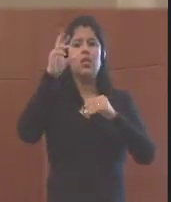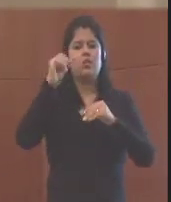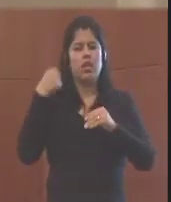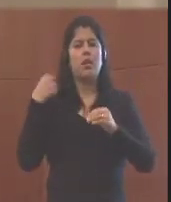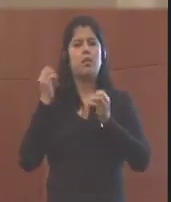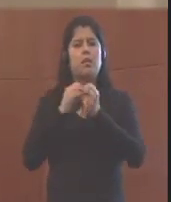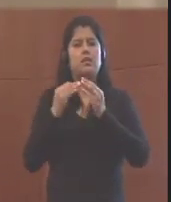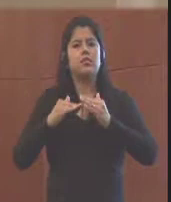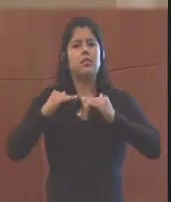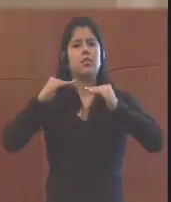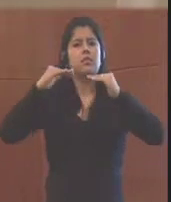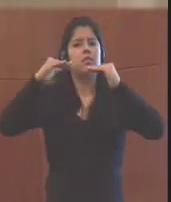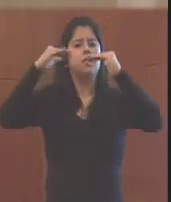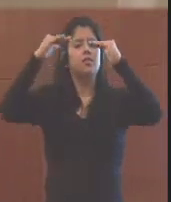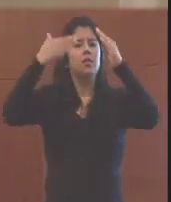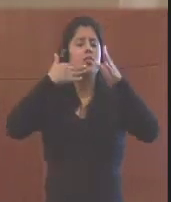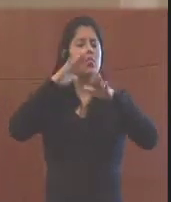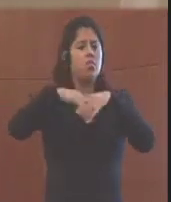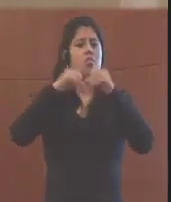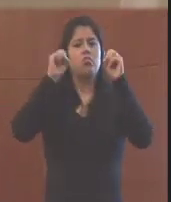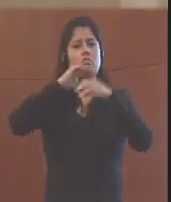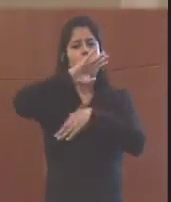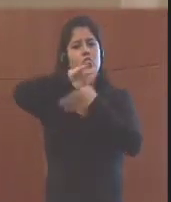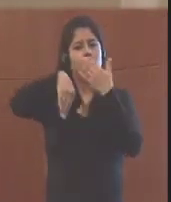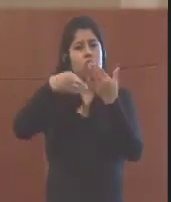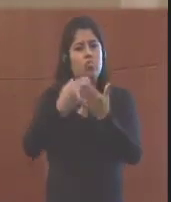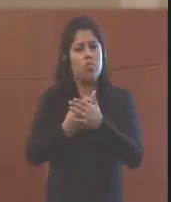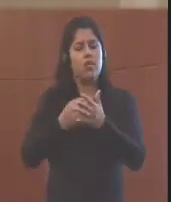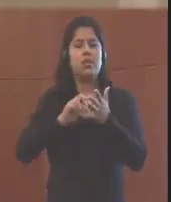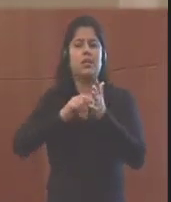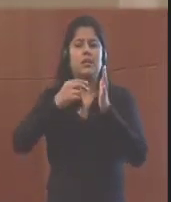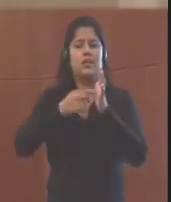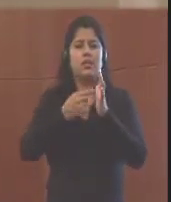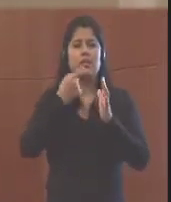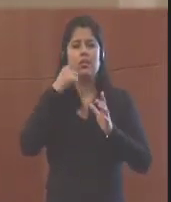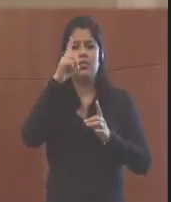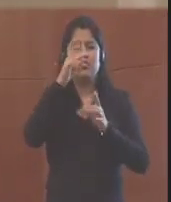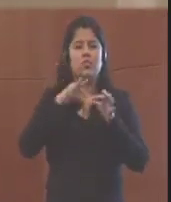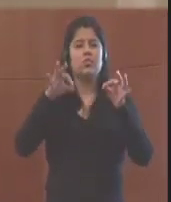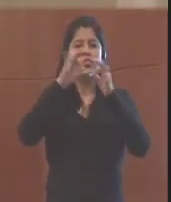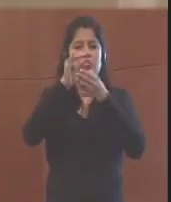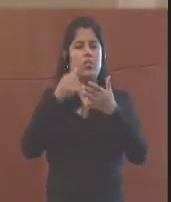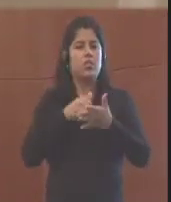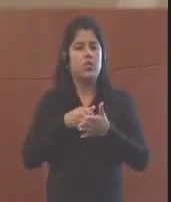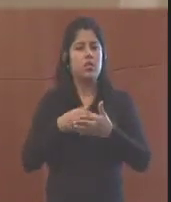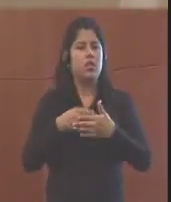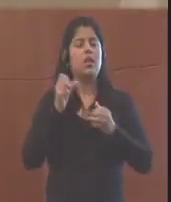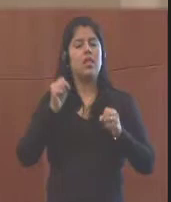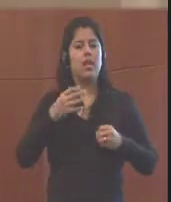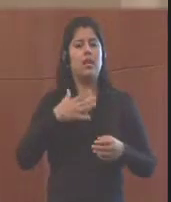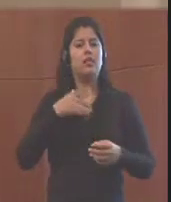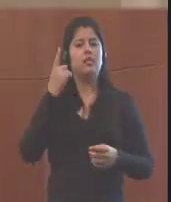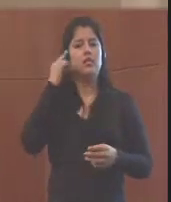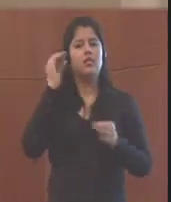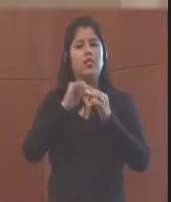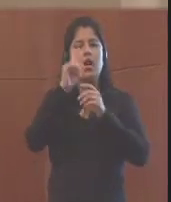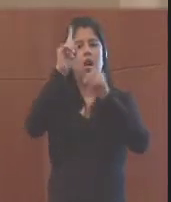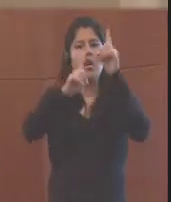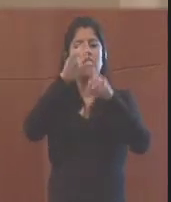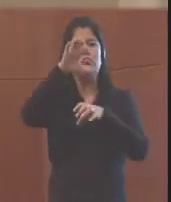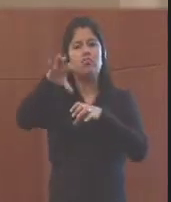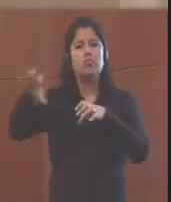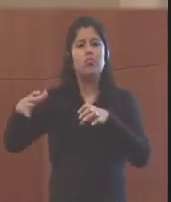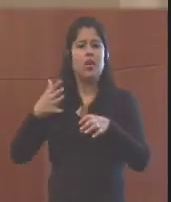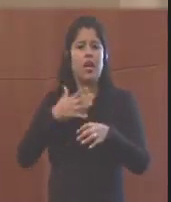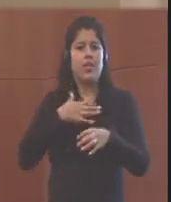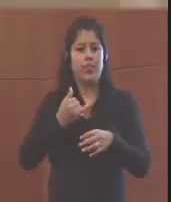incrementarse. Y todo esto intensifica una vulnerabilidad existente. Entonces, afecta cómo las poblaciones manejan